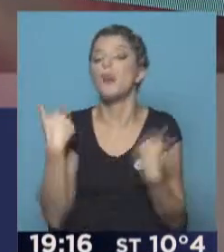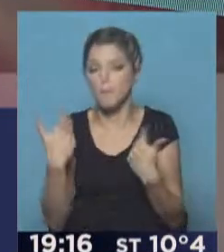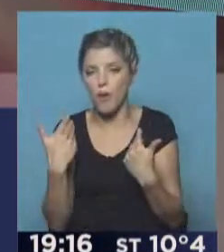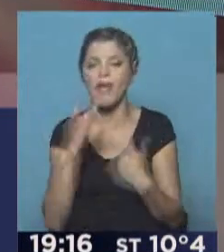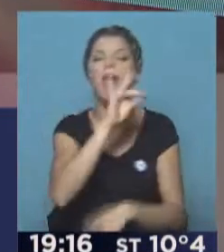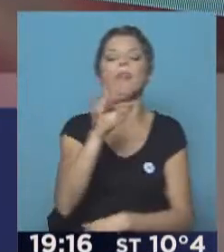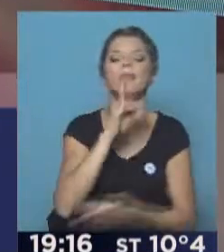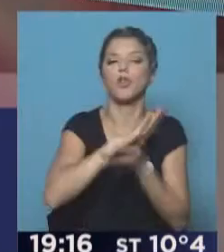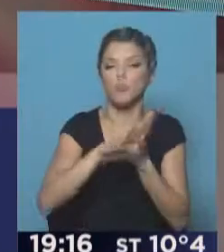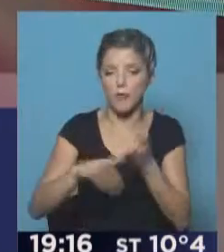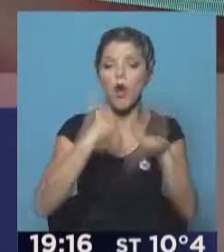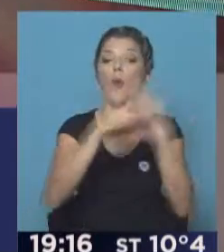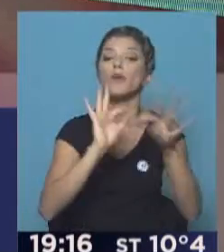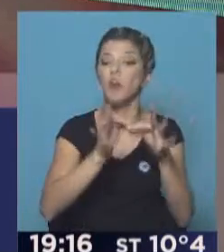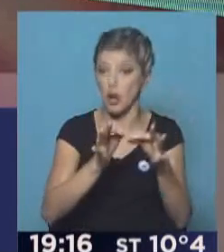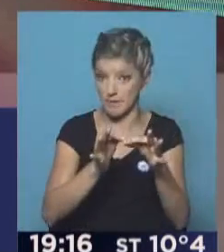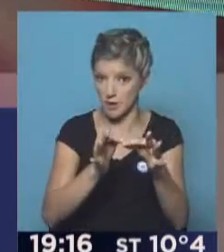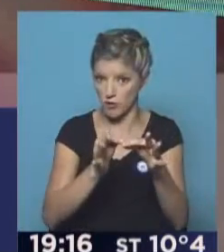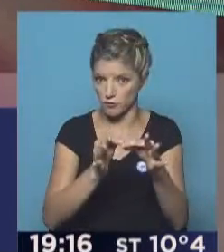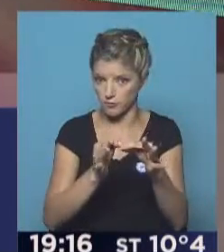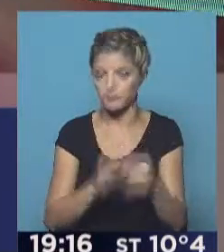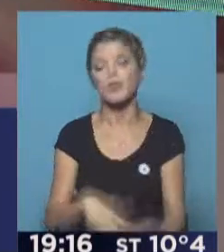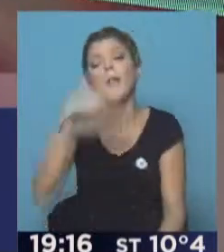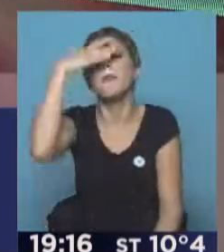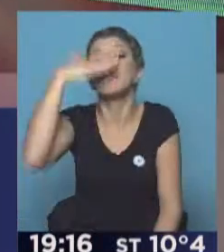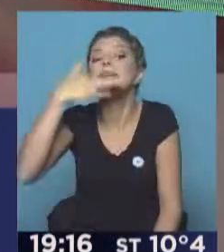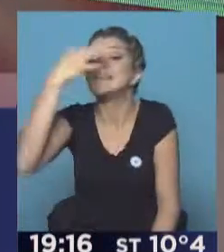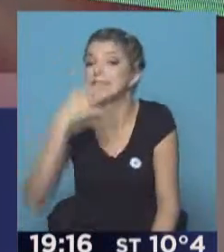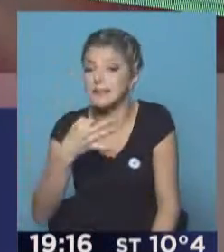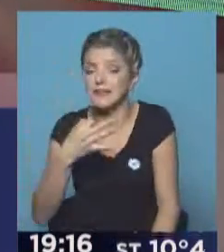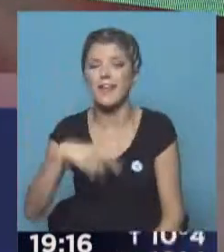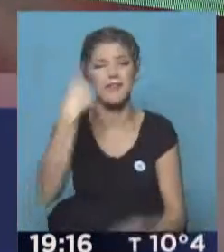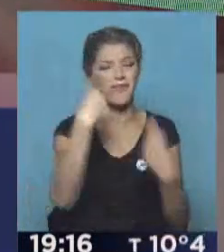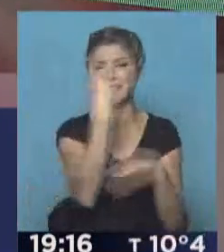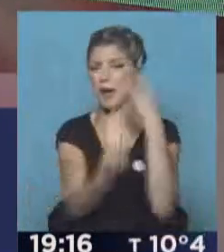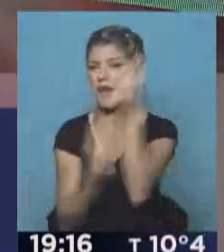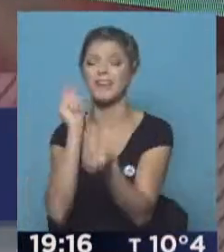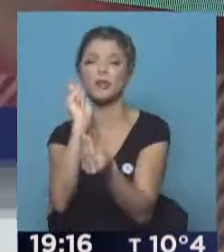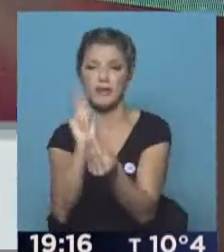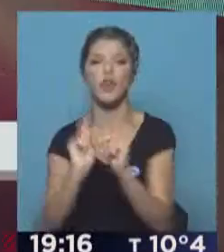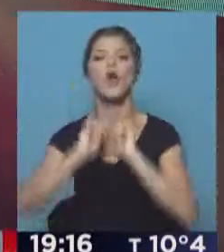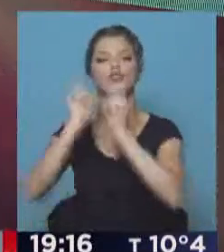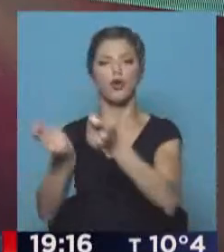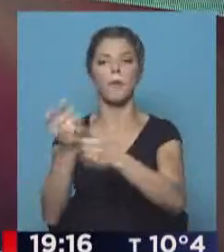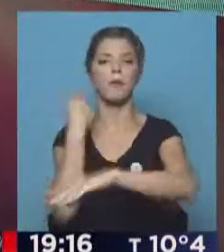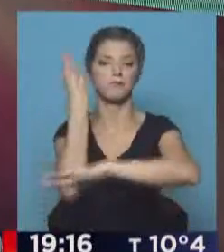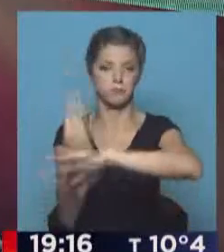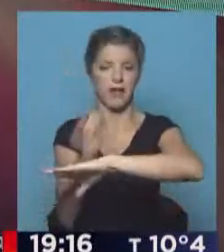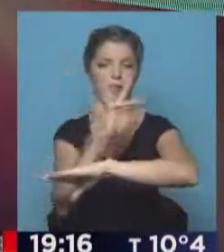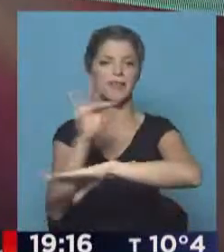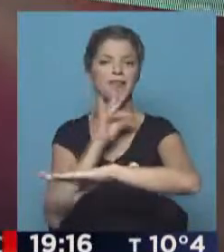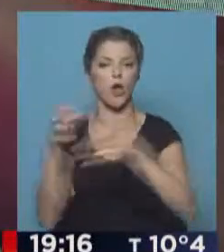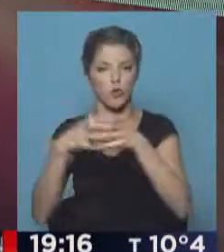equipo en los Juegos Olímpicos y, en todo caso, después decidir entre varios candidatos quién se hace cargo de esta brasa caliente